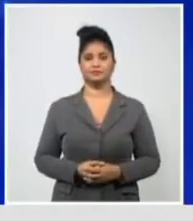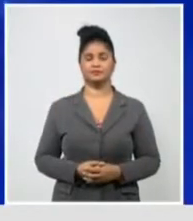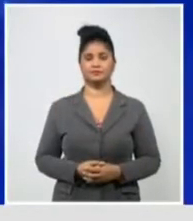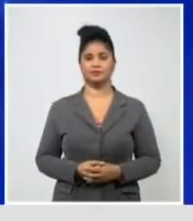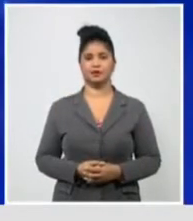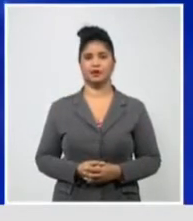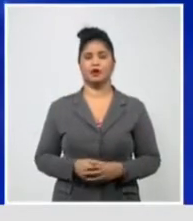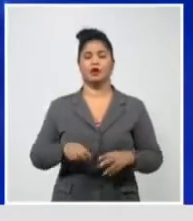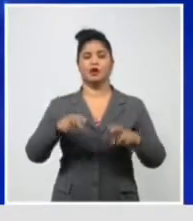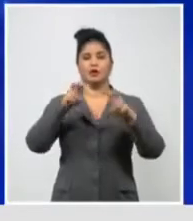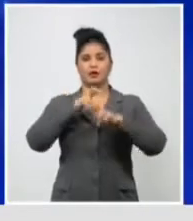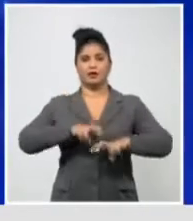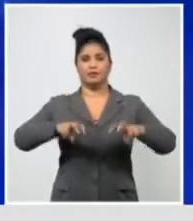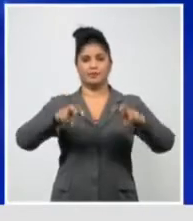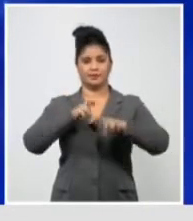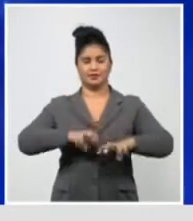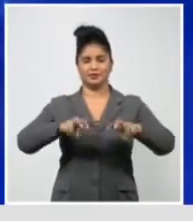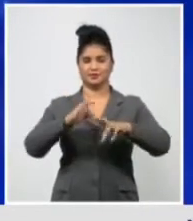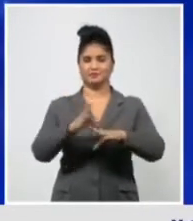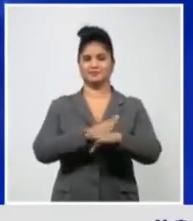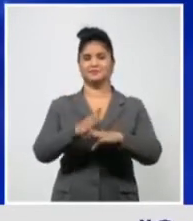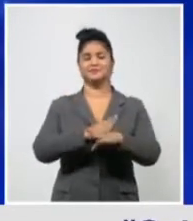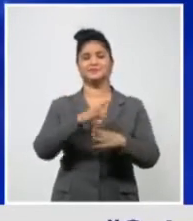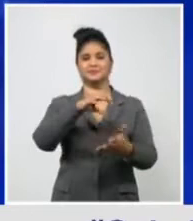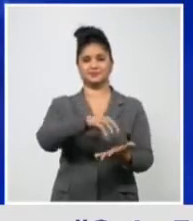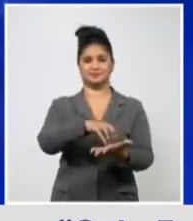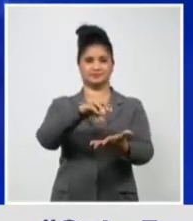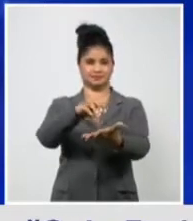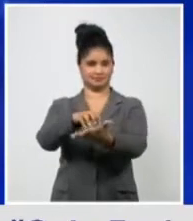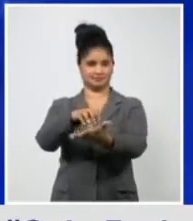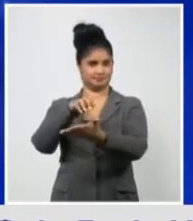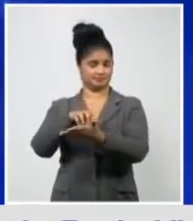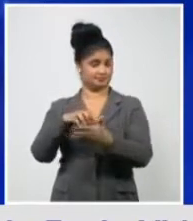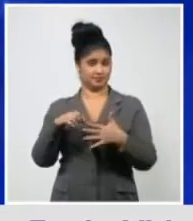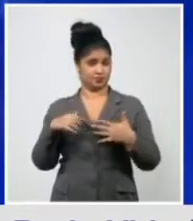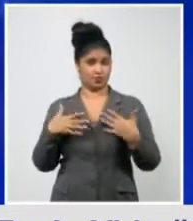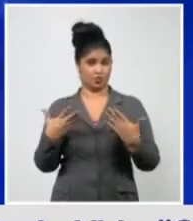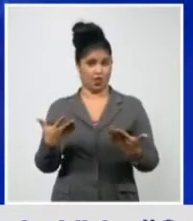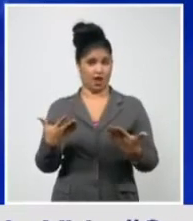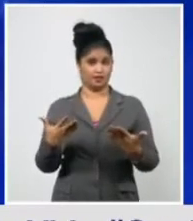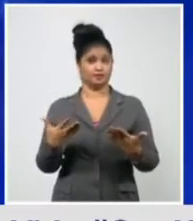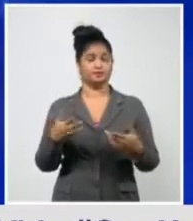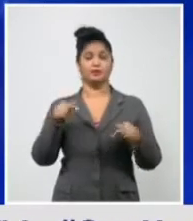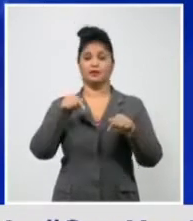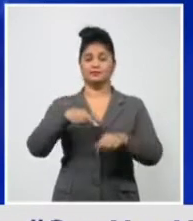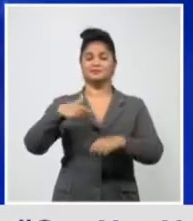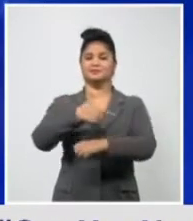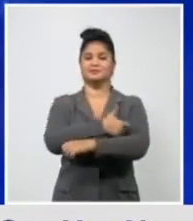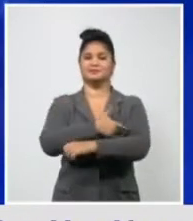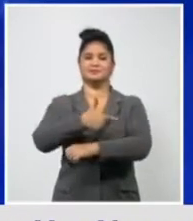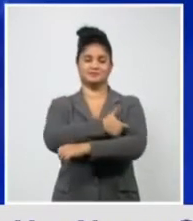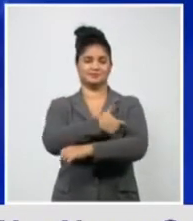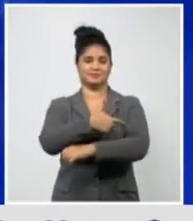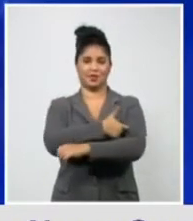centros en el mundo, centros científicos, que es las vacunas que hoy se están produciendo a nivel mundial.